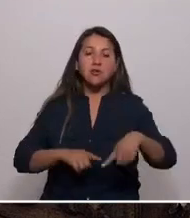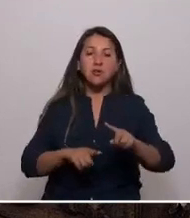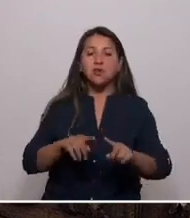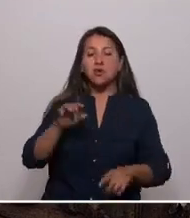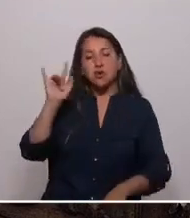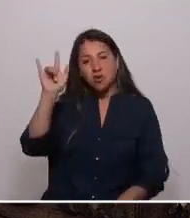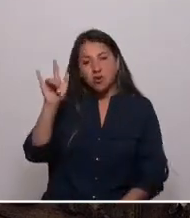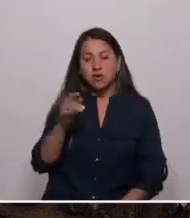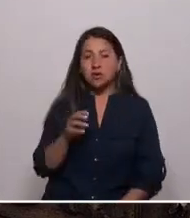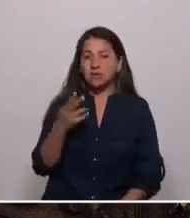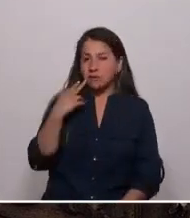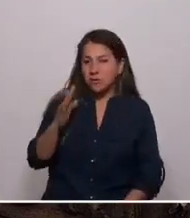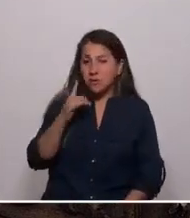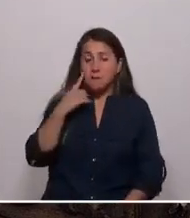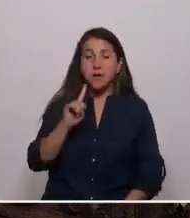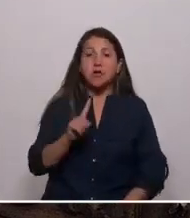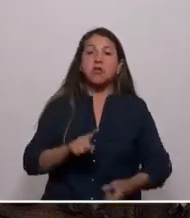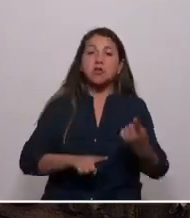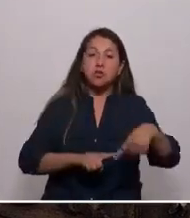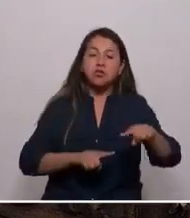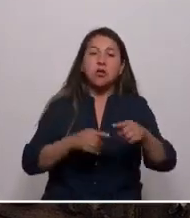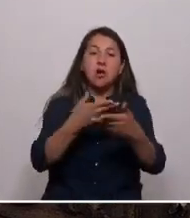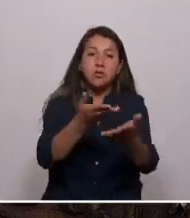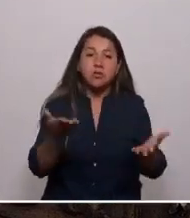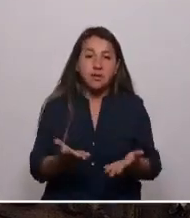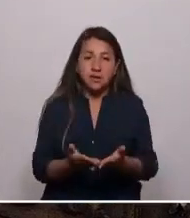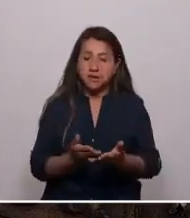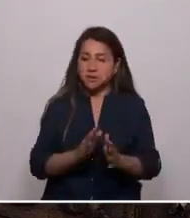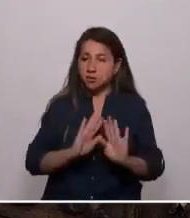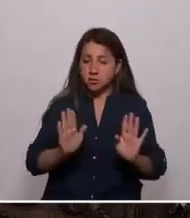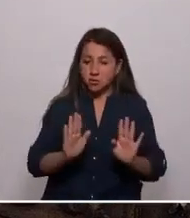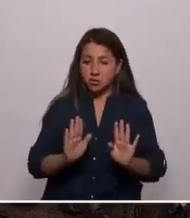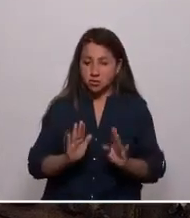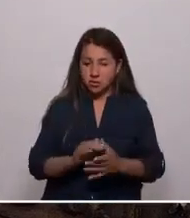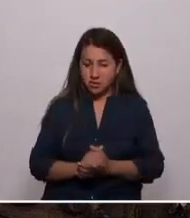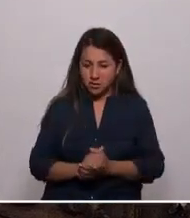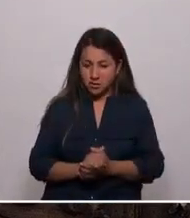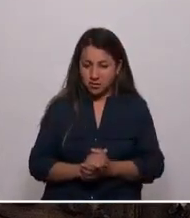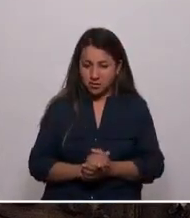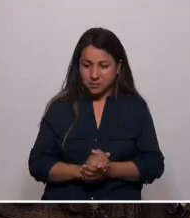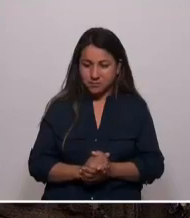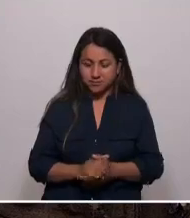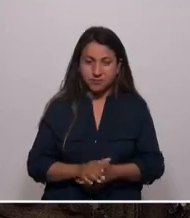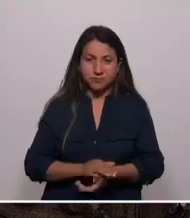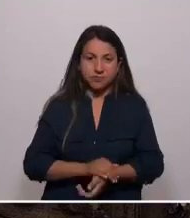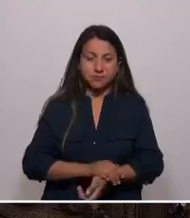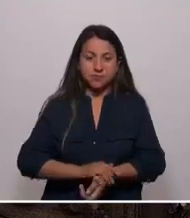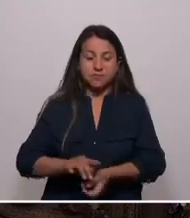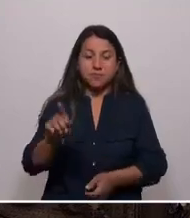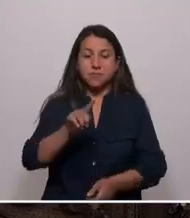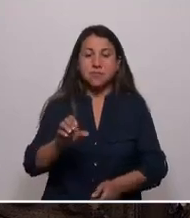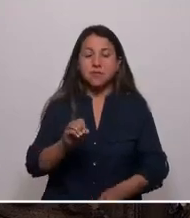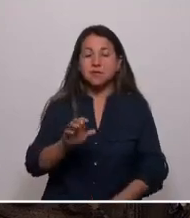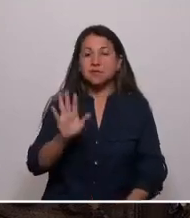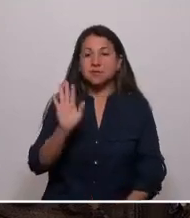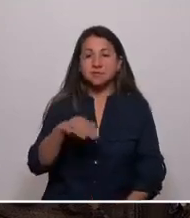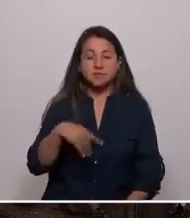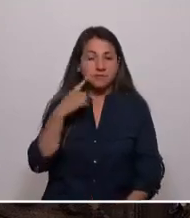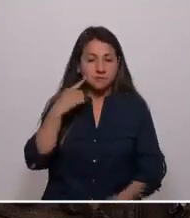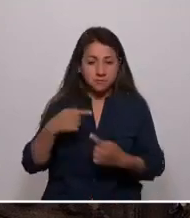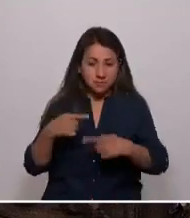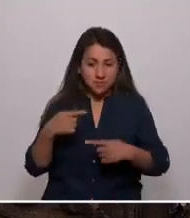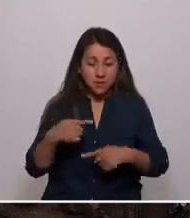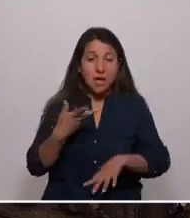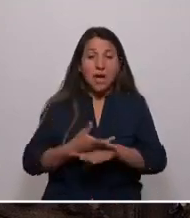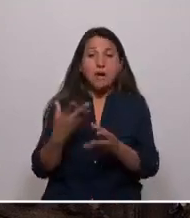revolución no se pudra del todo. A usted le doy este mensaje. Que no es por mí, yo estoy viejo. Y su etopía es para las generaciones futuras. Hay